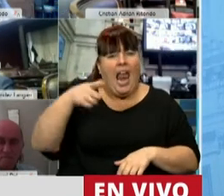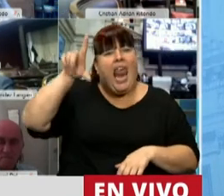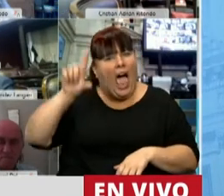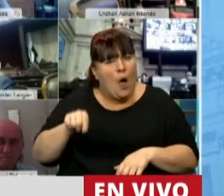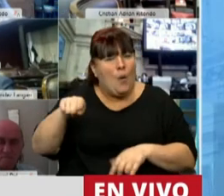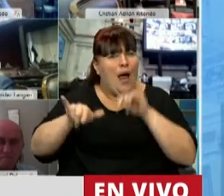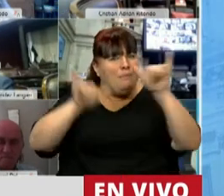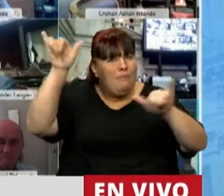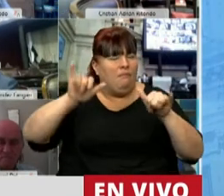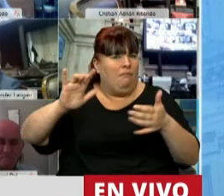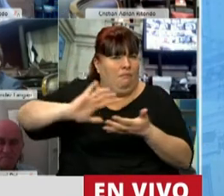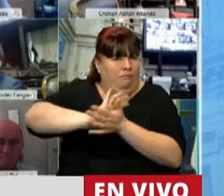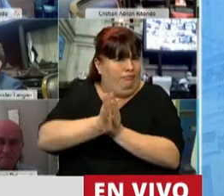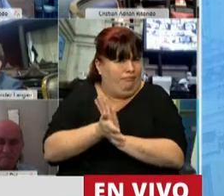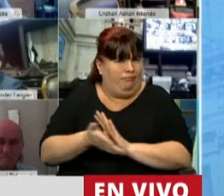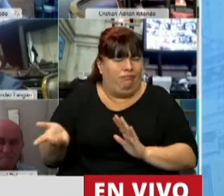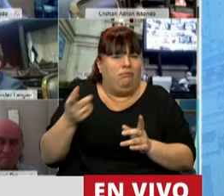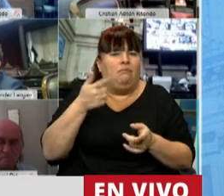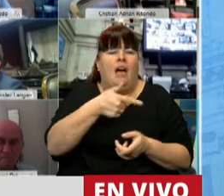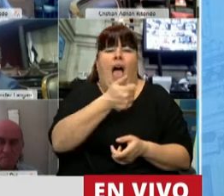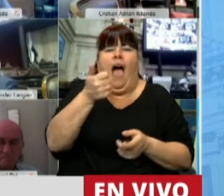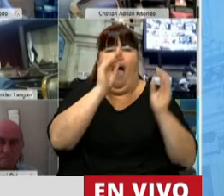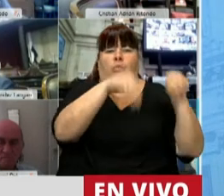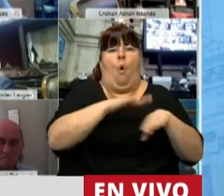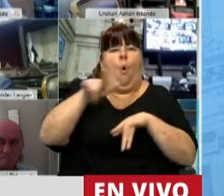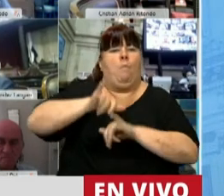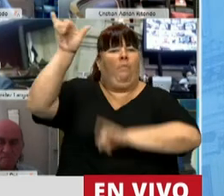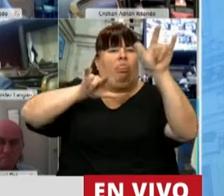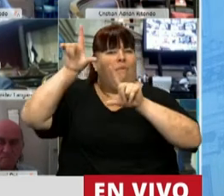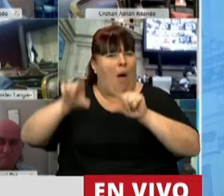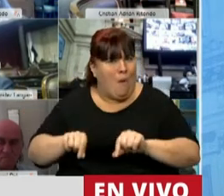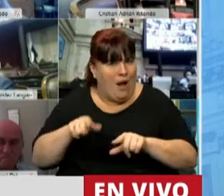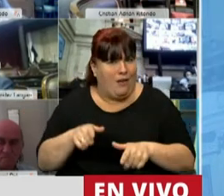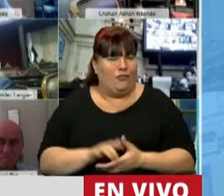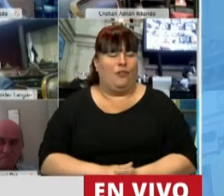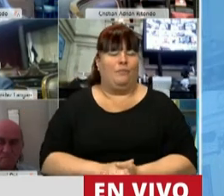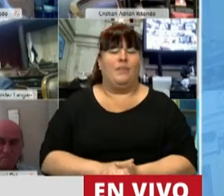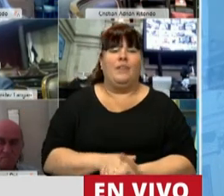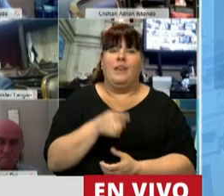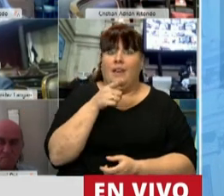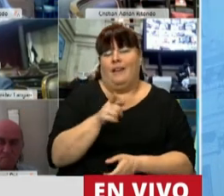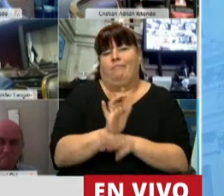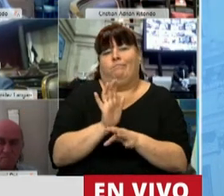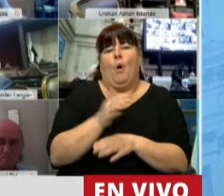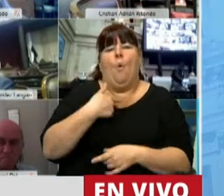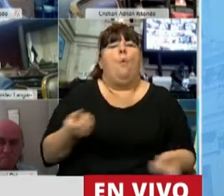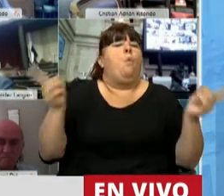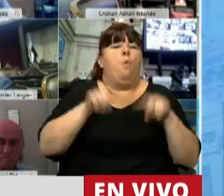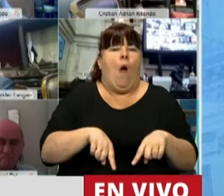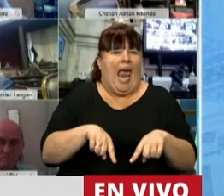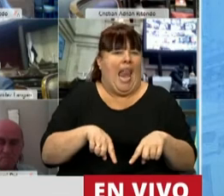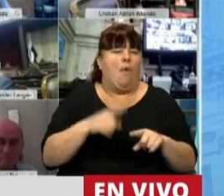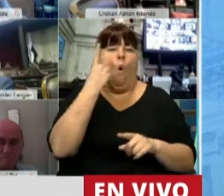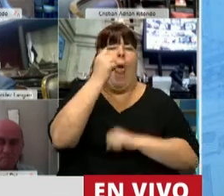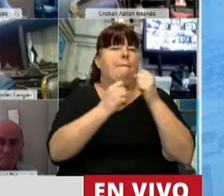habían desmantelado, habían desvalijado aerolíneas argentinas. Eso era decir, vamos a volver al